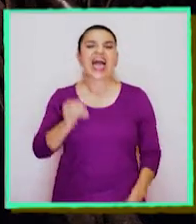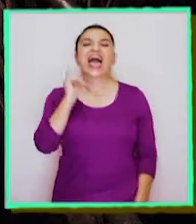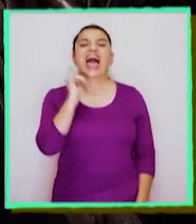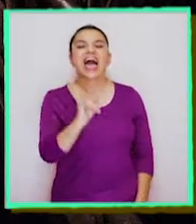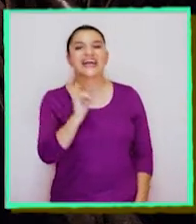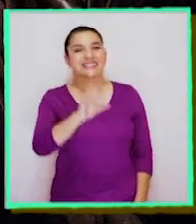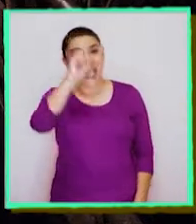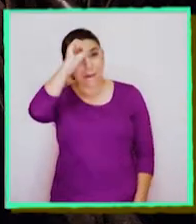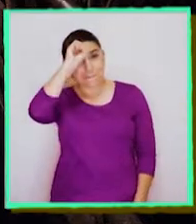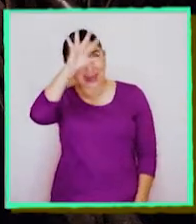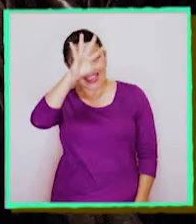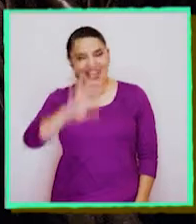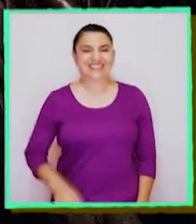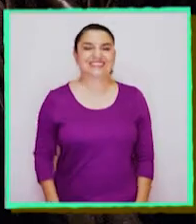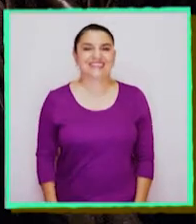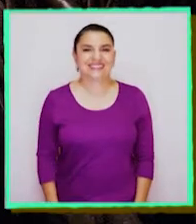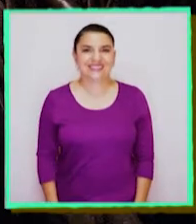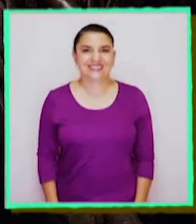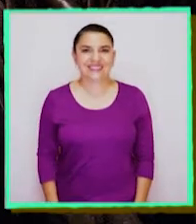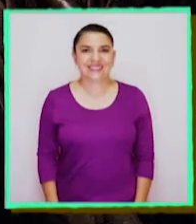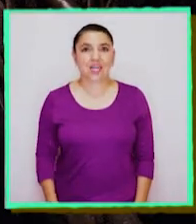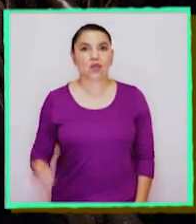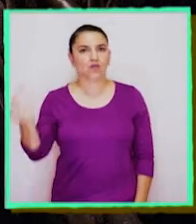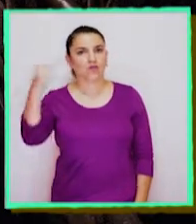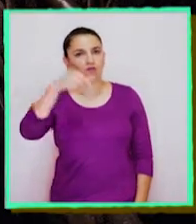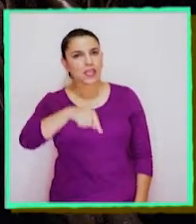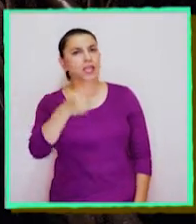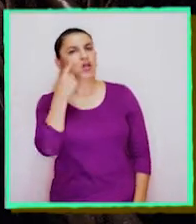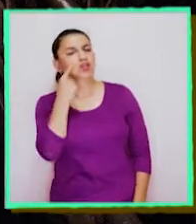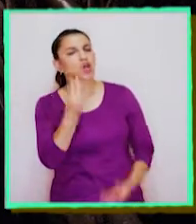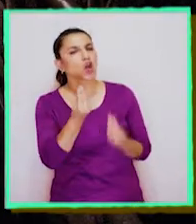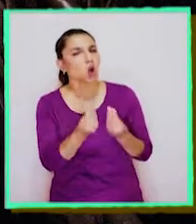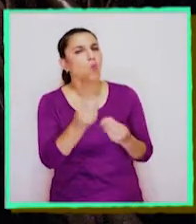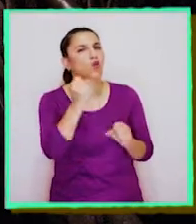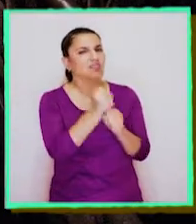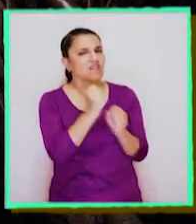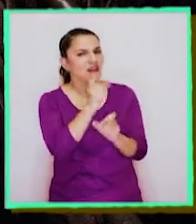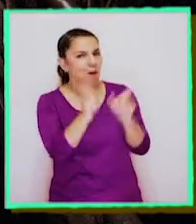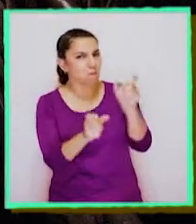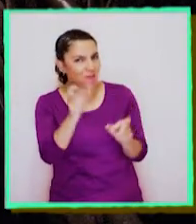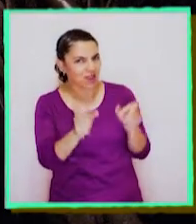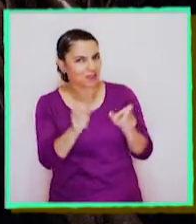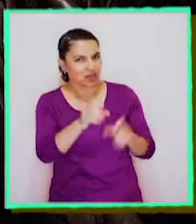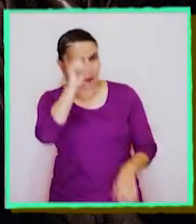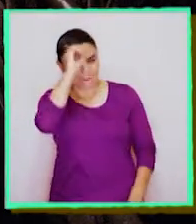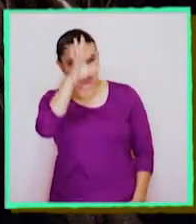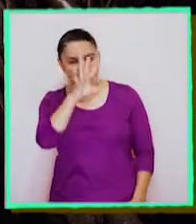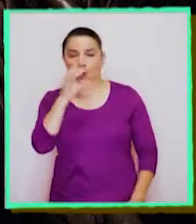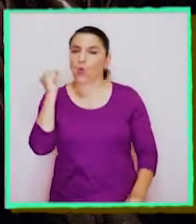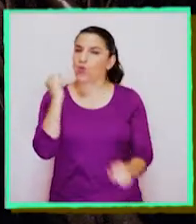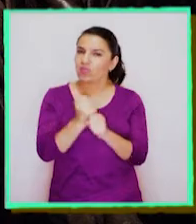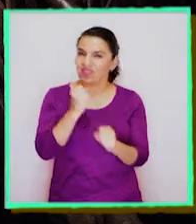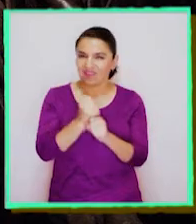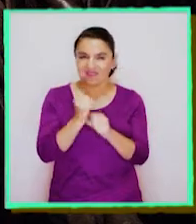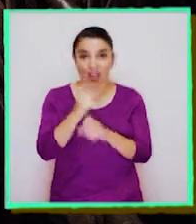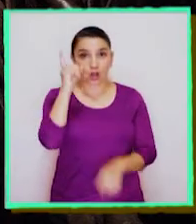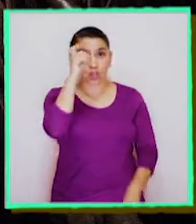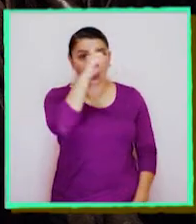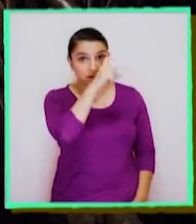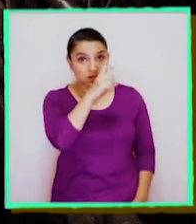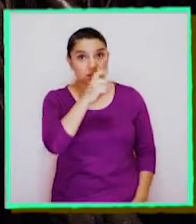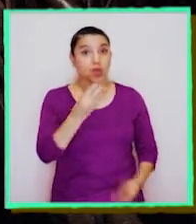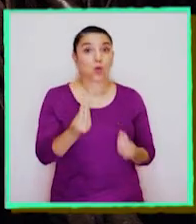¡Así es! ¡En una mina! Vine para ver cómo trabajan los mineros. Un trabajo muy difícil,